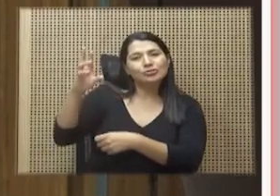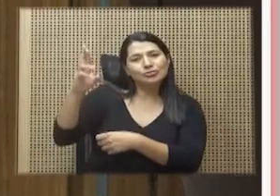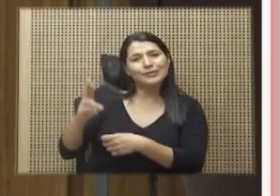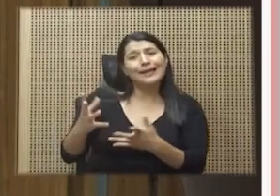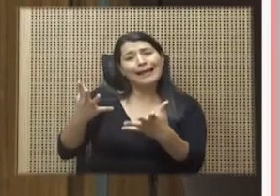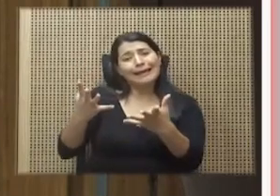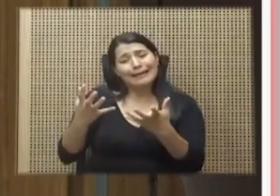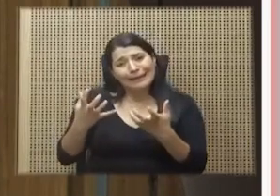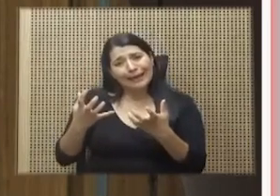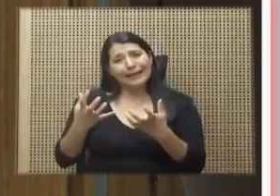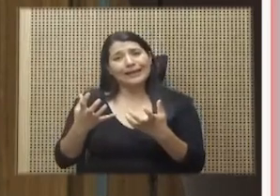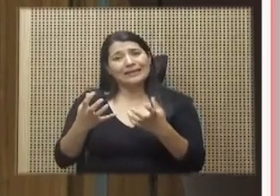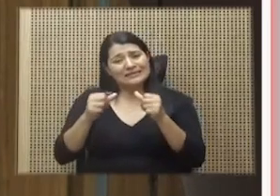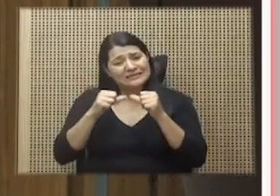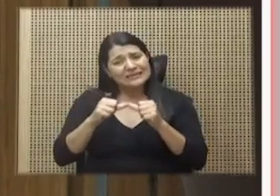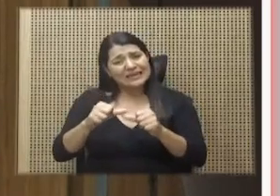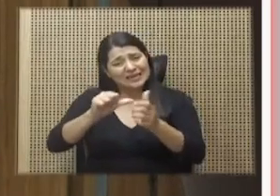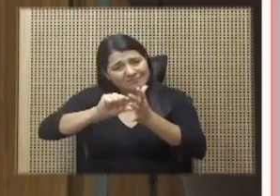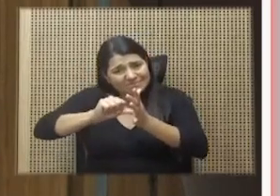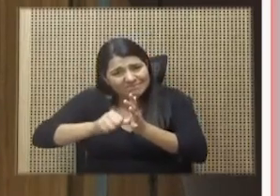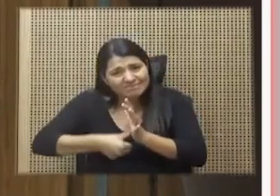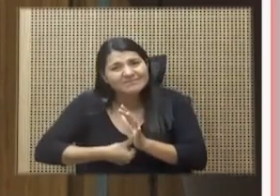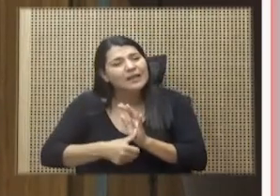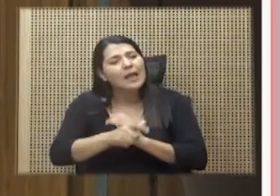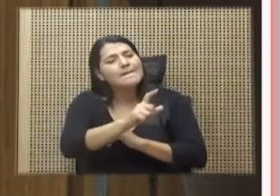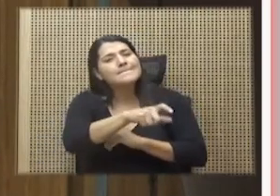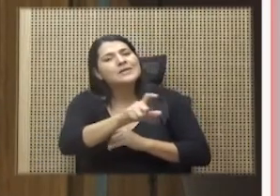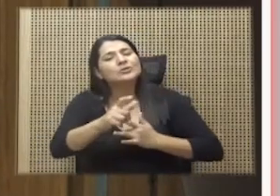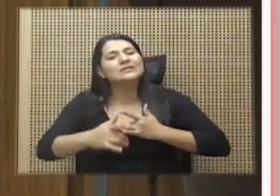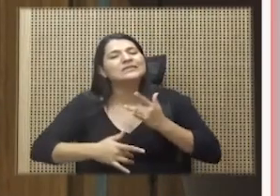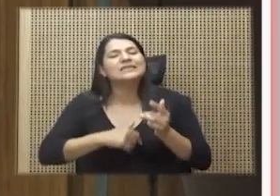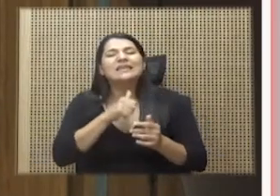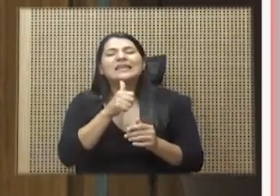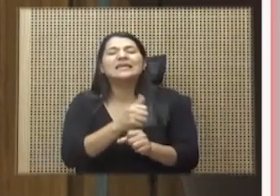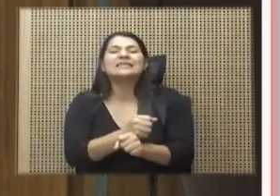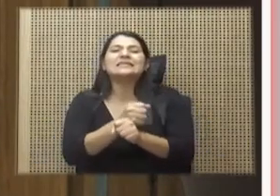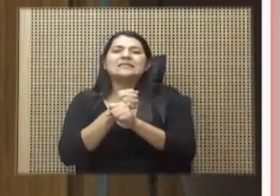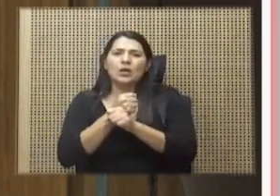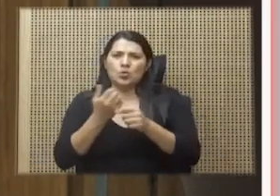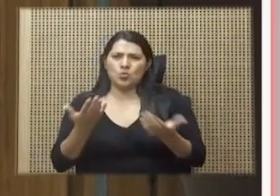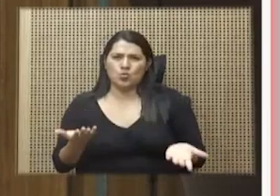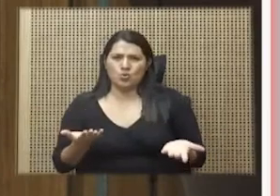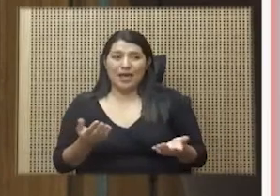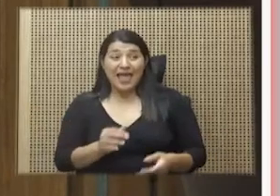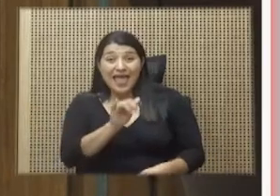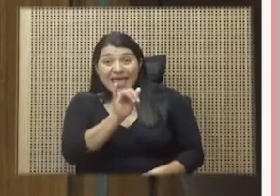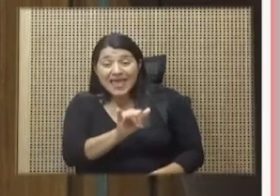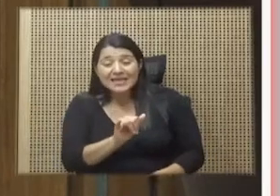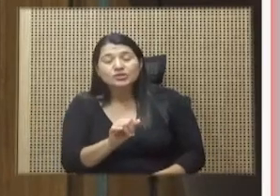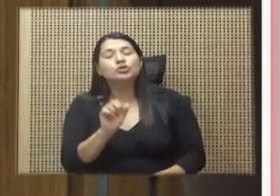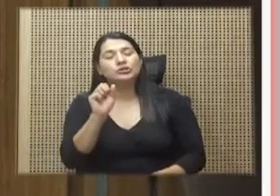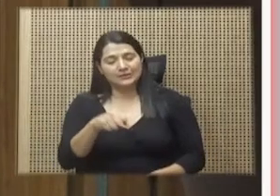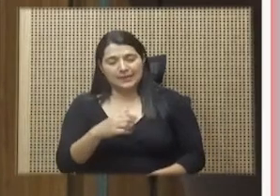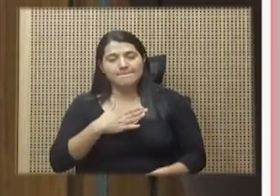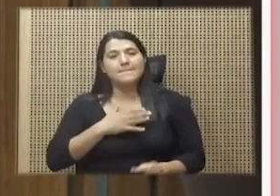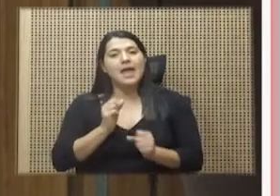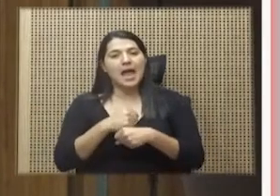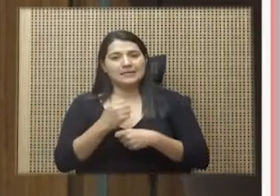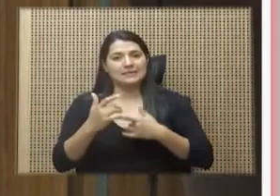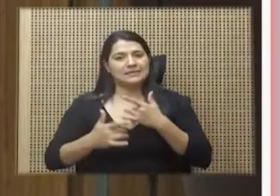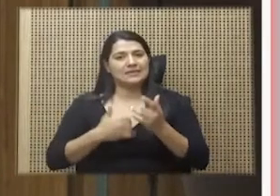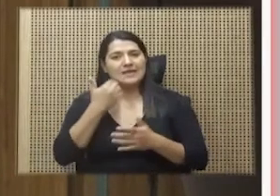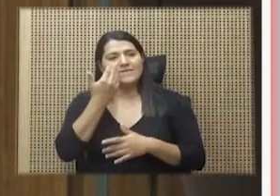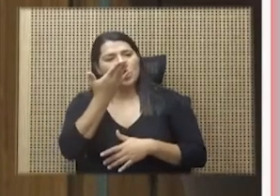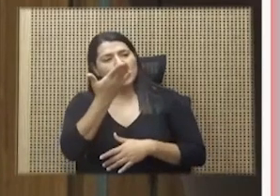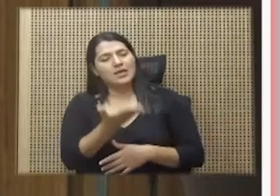inseguridad con artimañas tan burdas como esto. Esto sí me daría vergüenza a mí, diputado Francisco